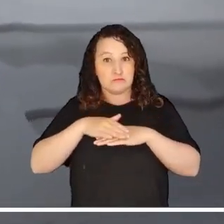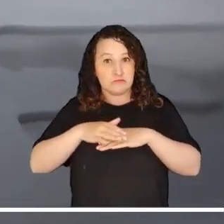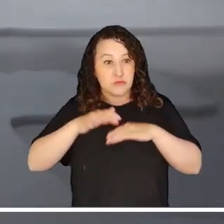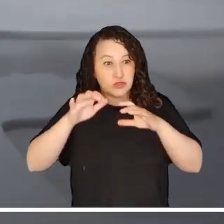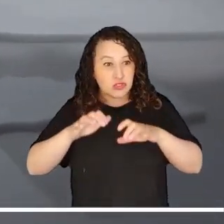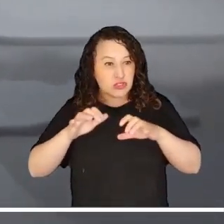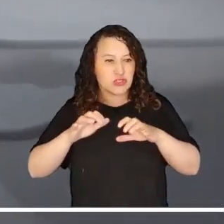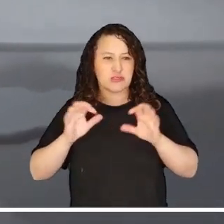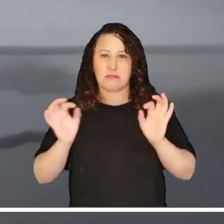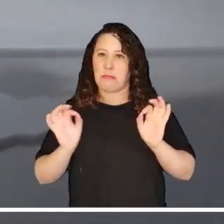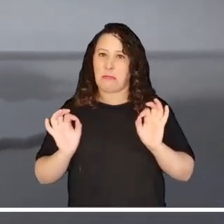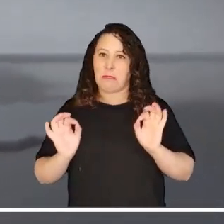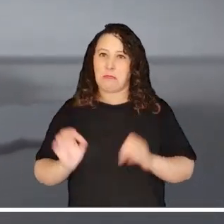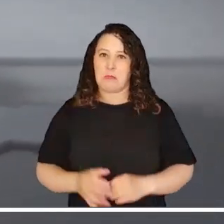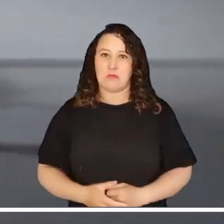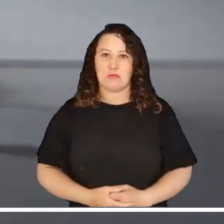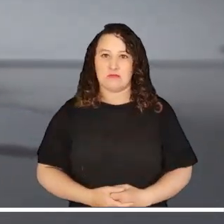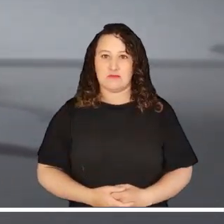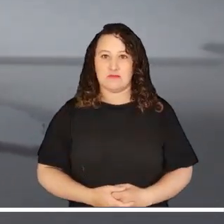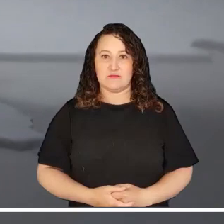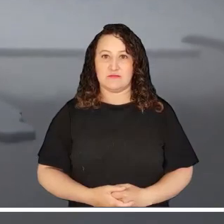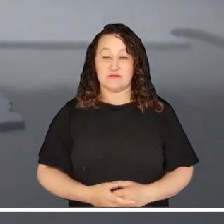anticipan chaparrones en la región.